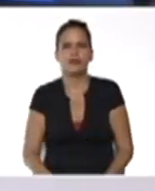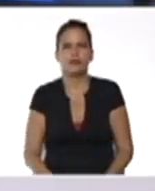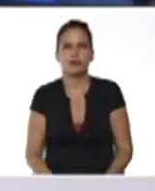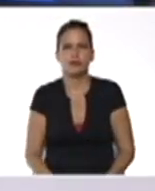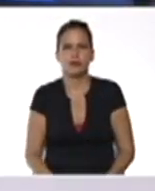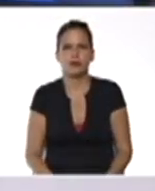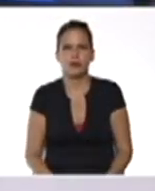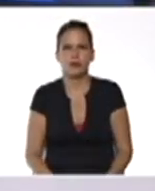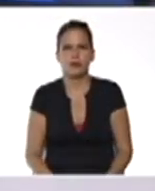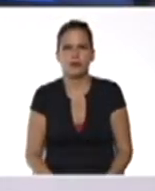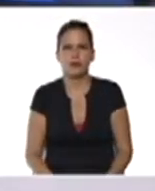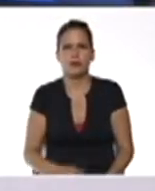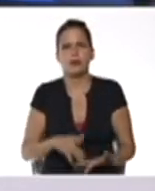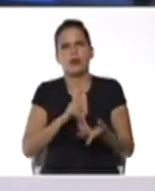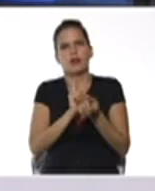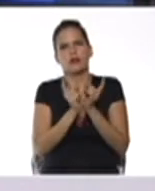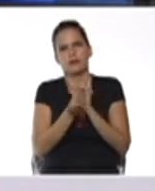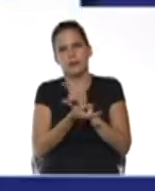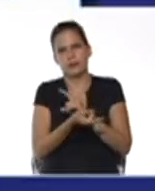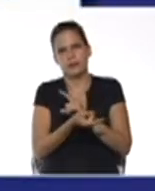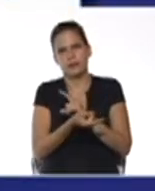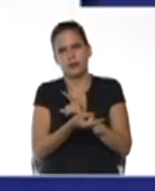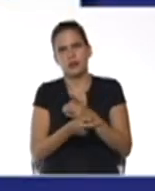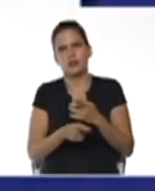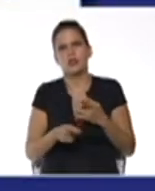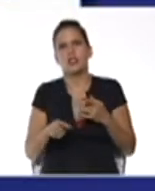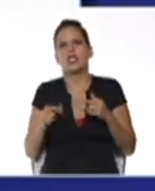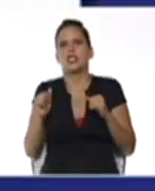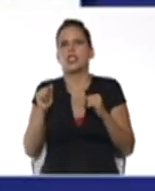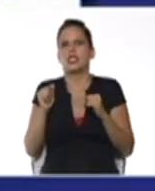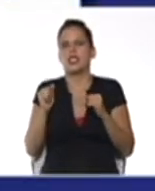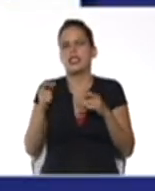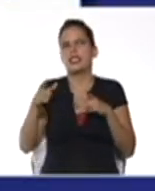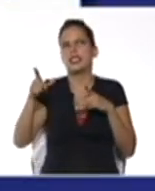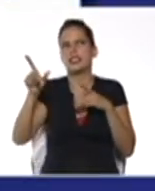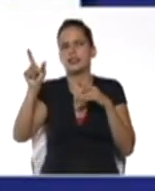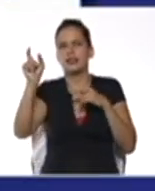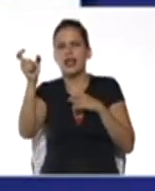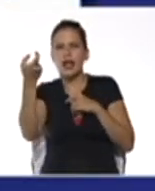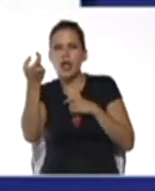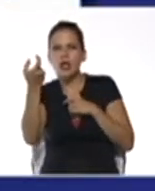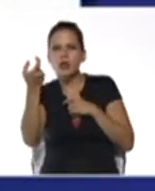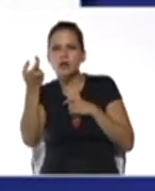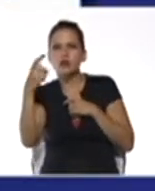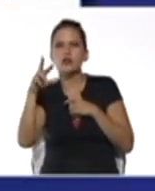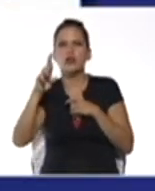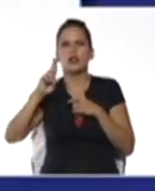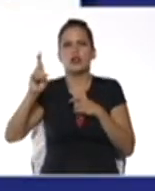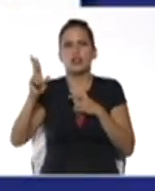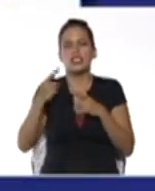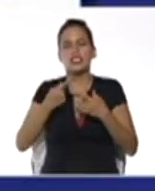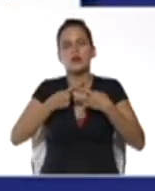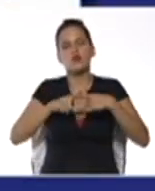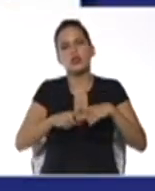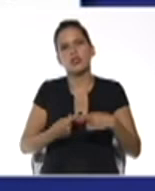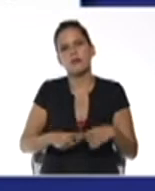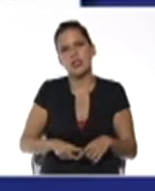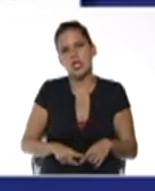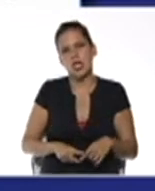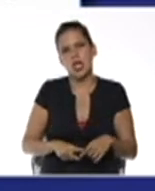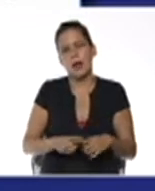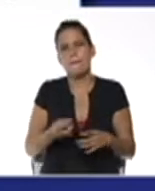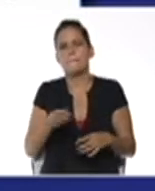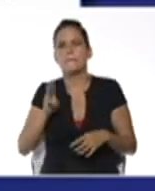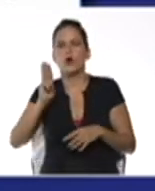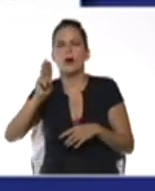Para convertir de sexagesimal a radian, se multiplica por pi sobre 180 grados.